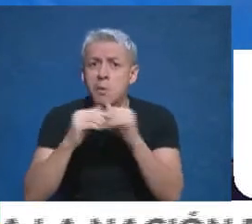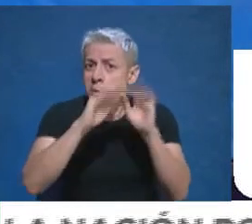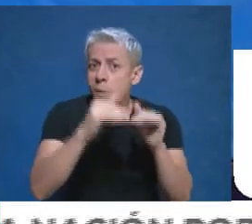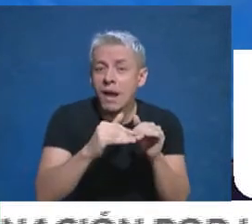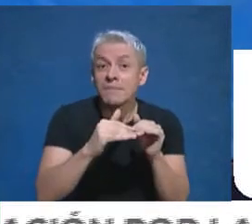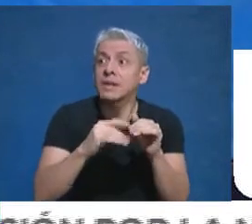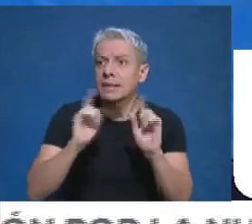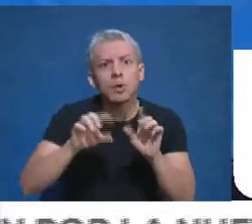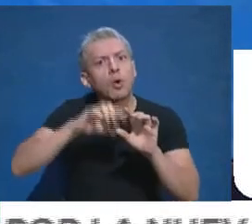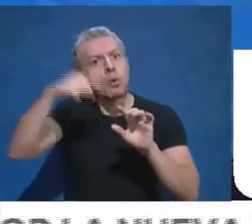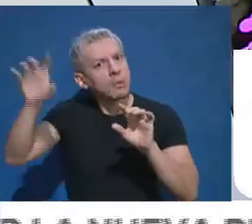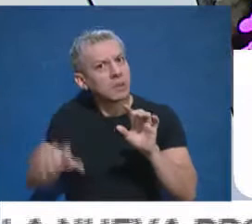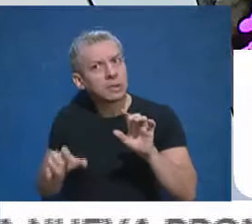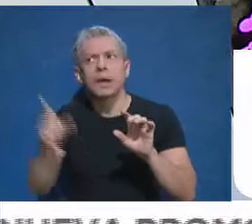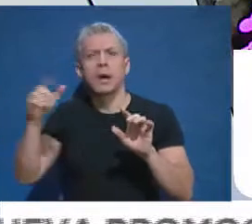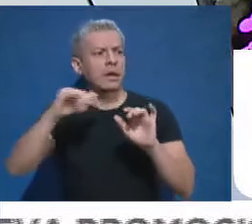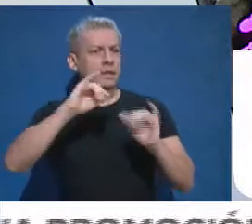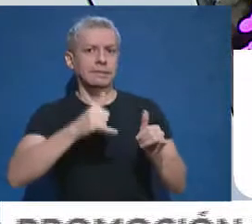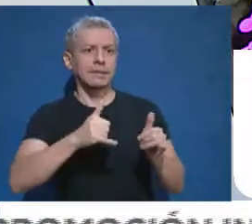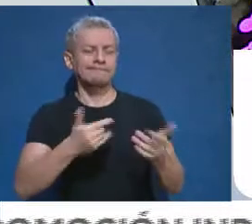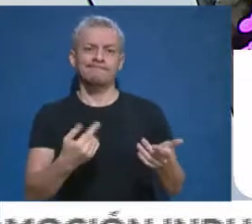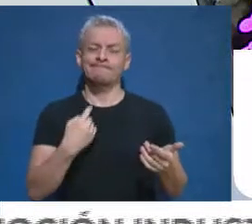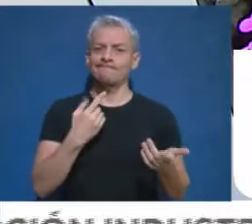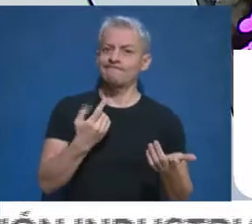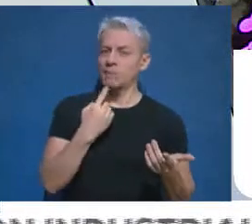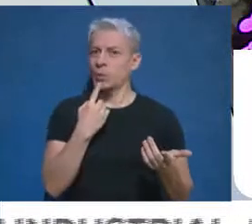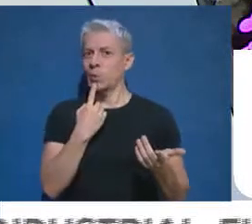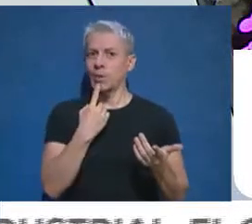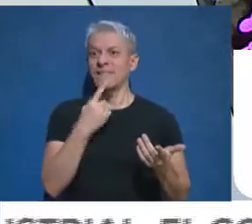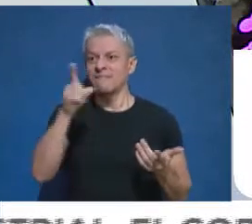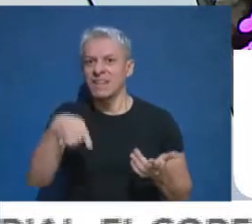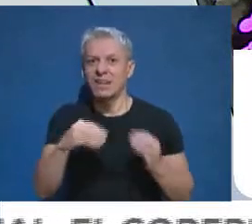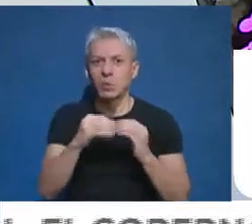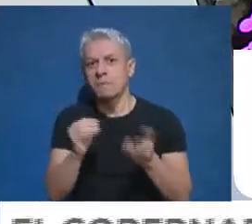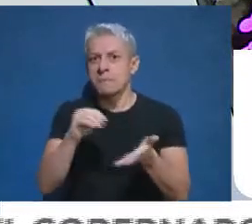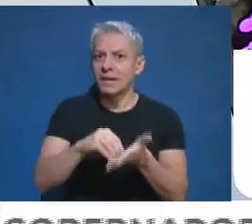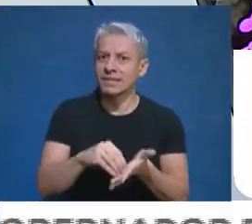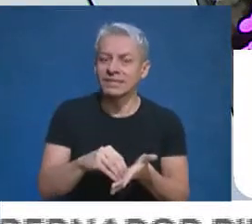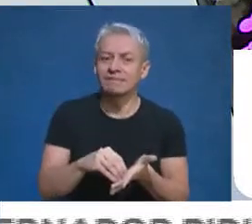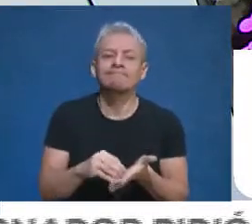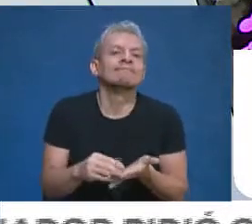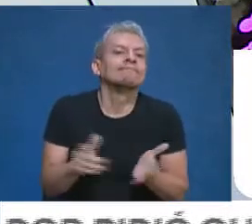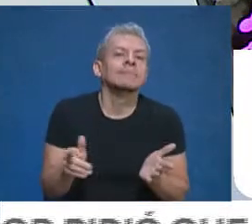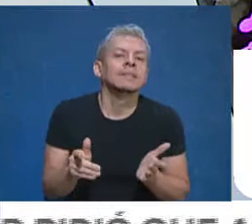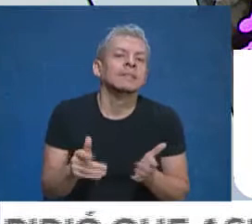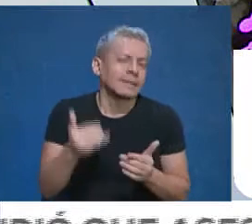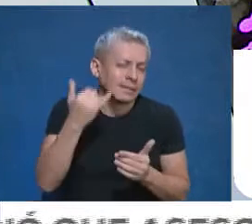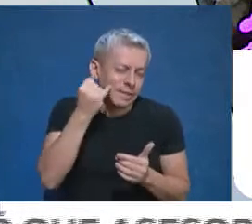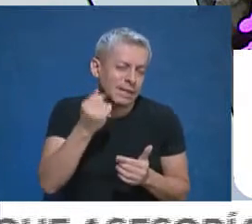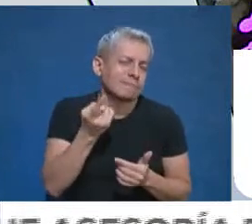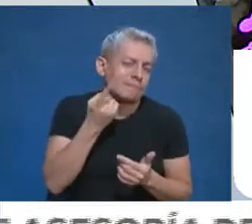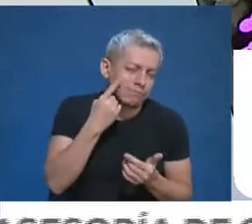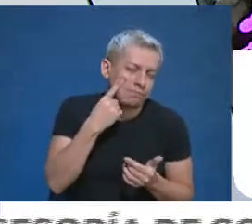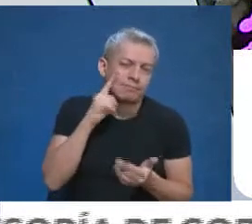genera también una catarata de posibilidades que se abran otros frentes de conflictos judiciales también. Por lo tanto esto ya lo hemos vivido